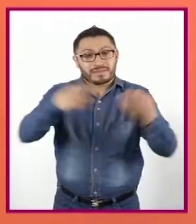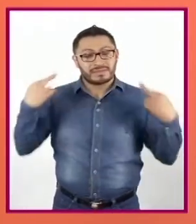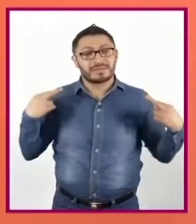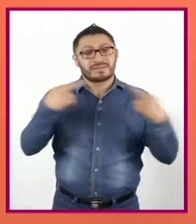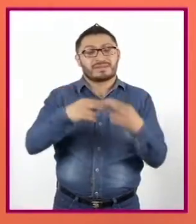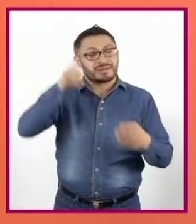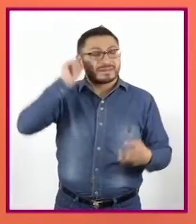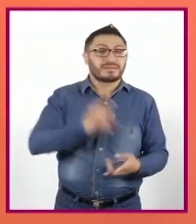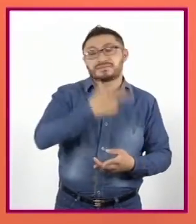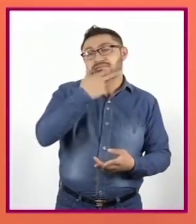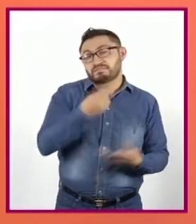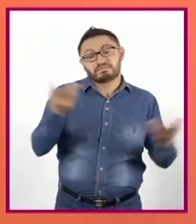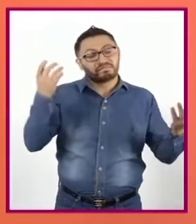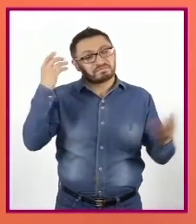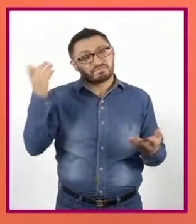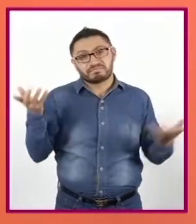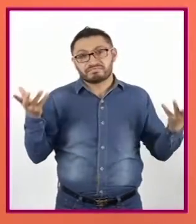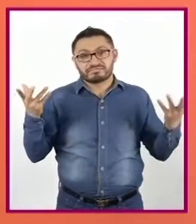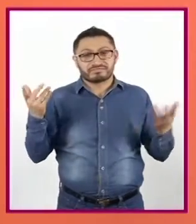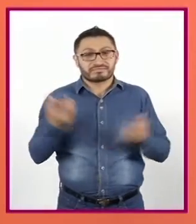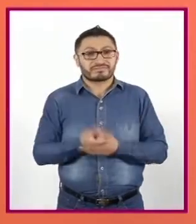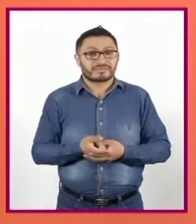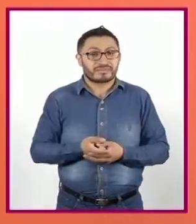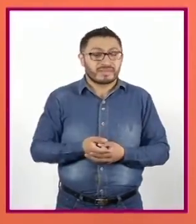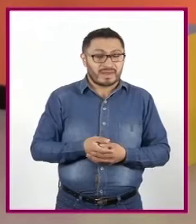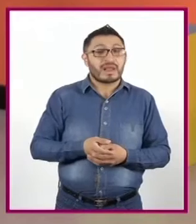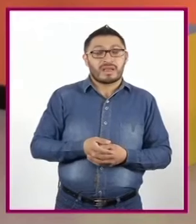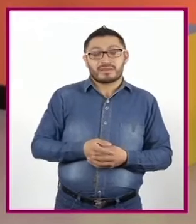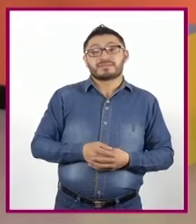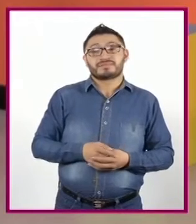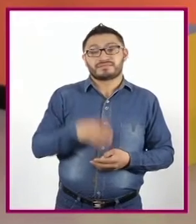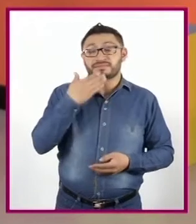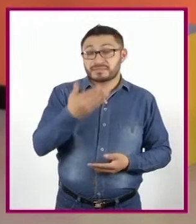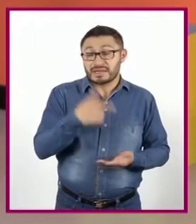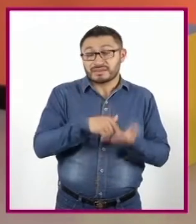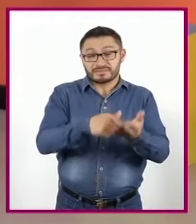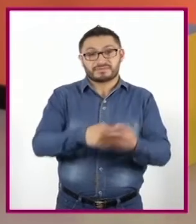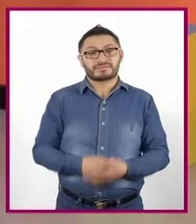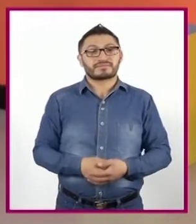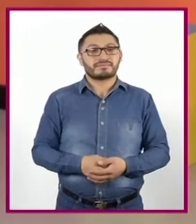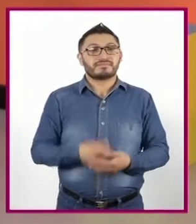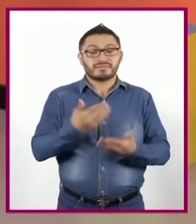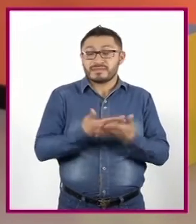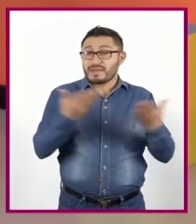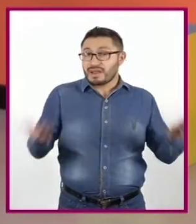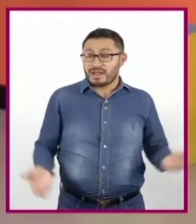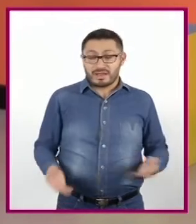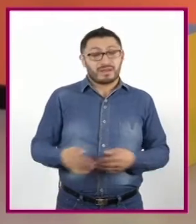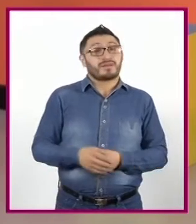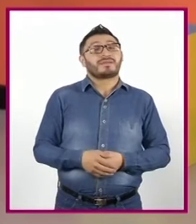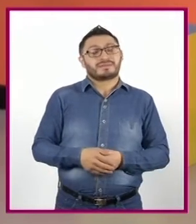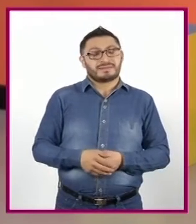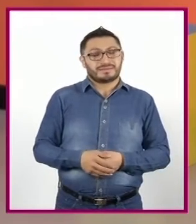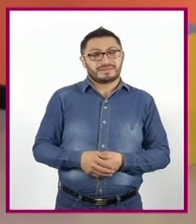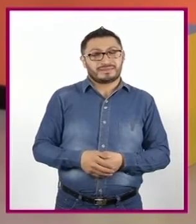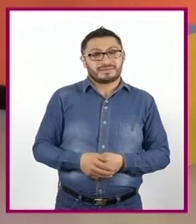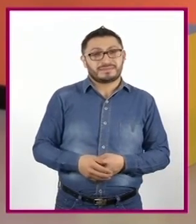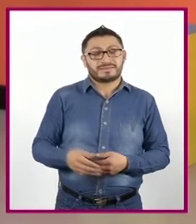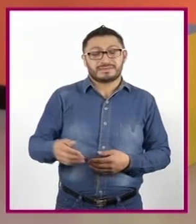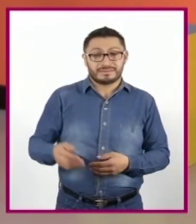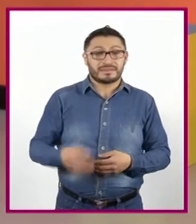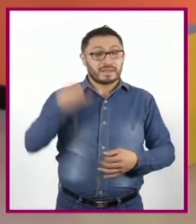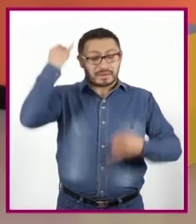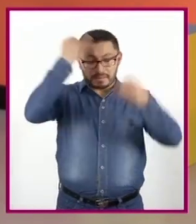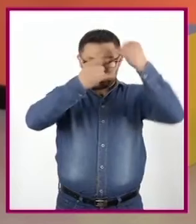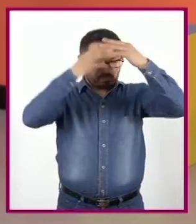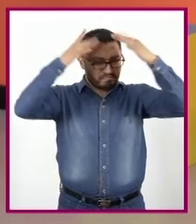Y maestros Todos los resultados Ahora sí En el siguiente escenario Imaginemos que